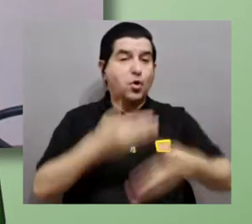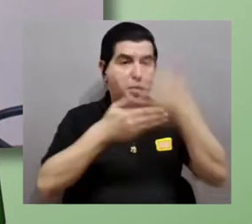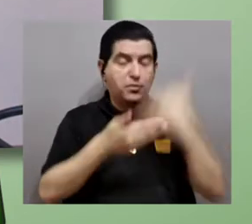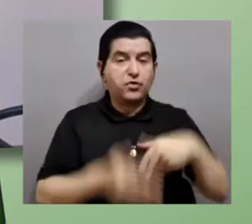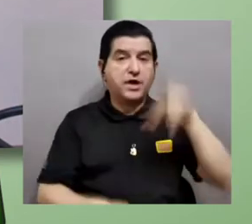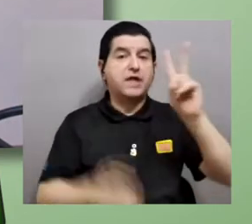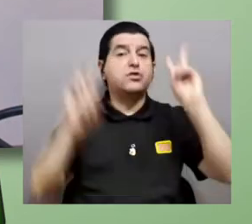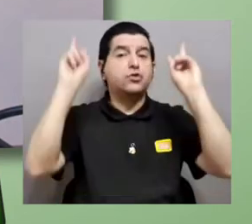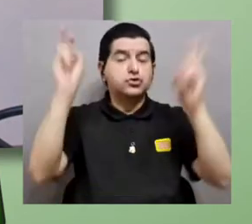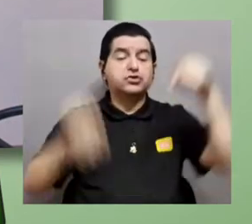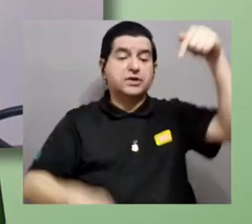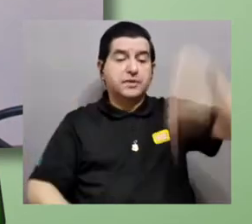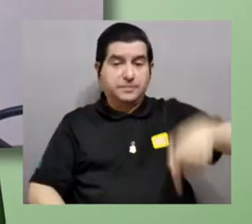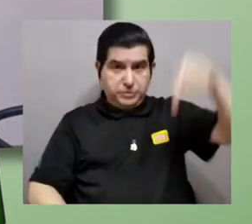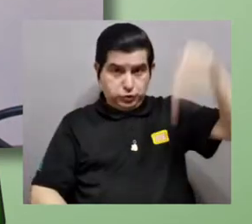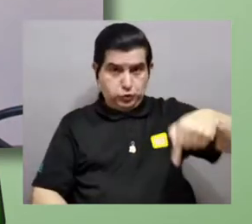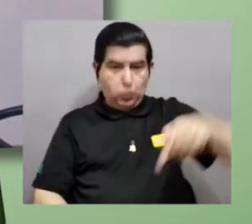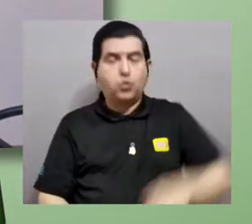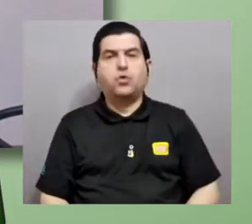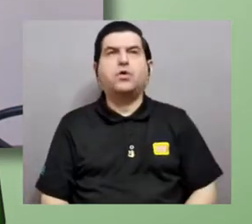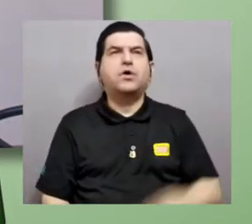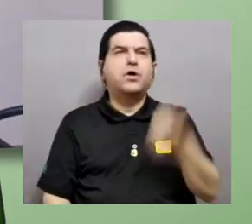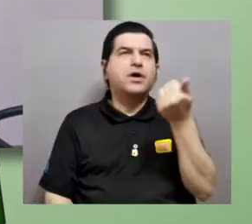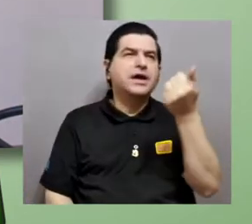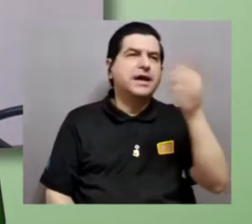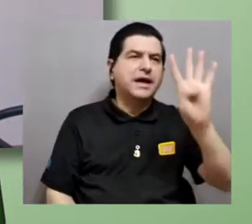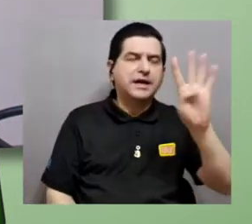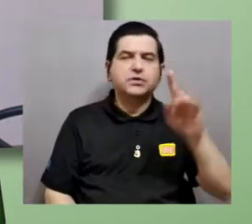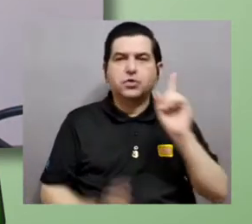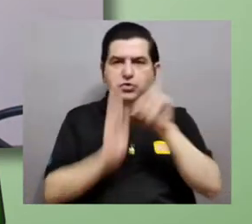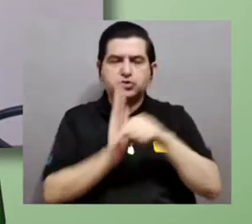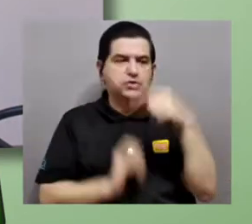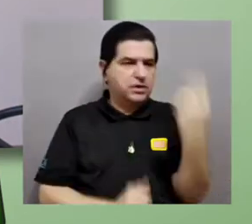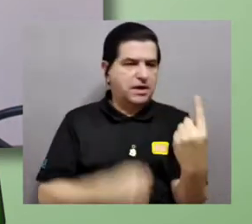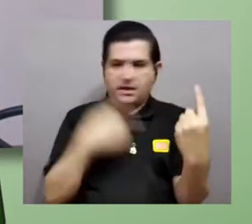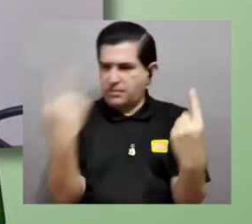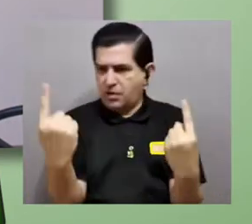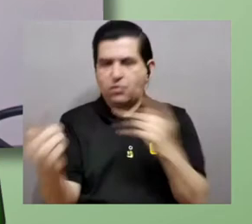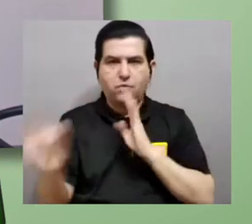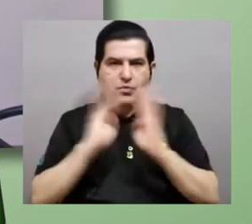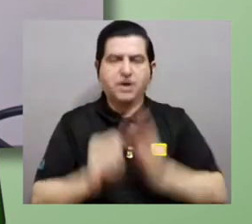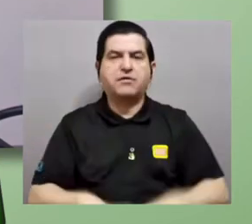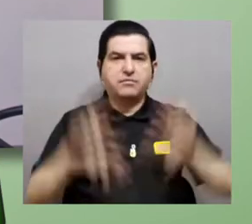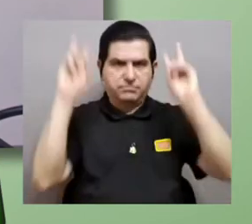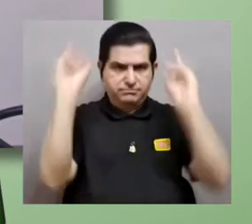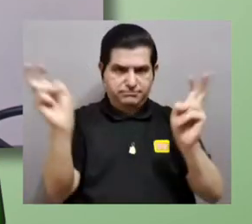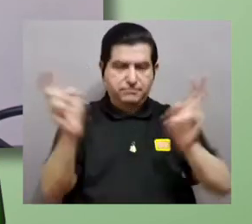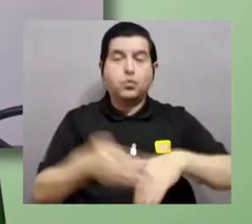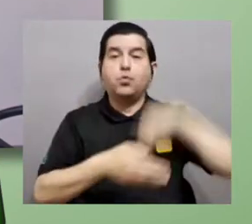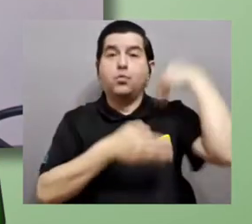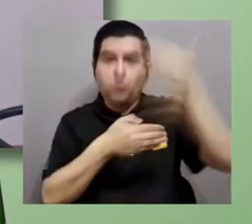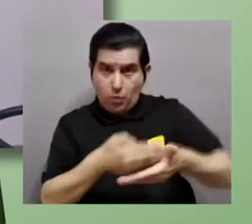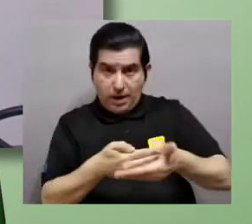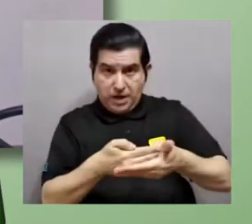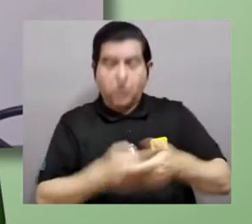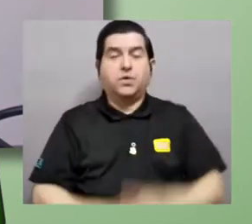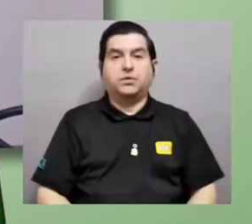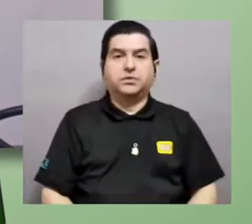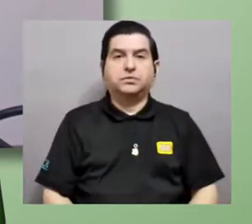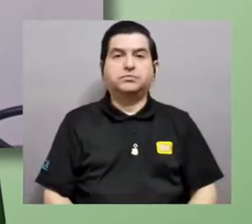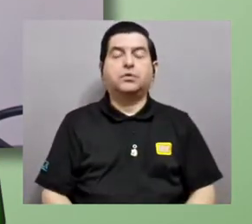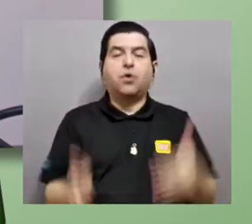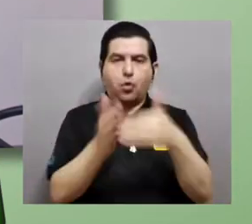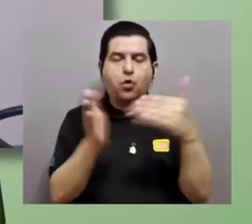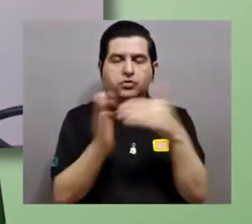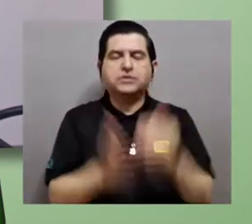como les decía, tenemos dos temas para hoy. Por cerca de 14 minutos cada expositora va a hablarnos de cada tema y luego de esto vamos